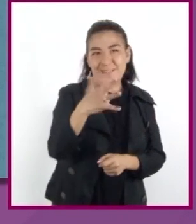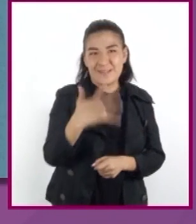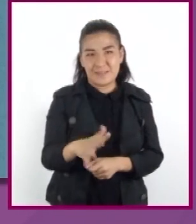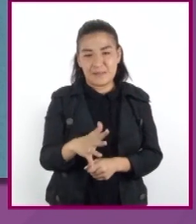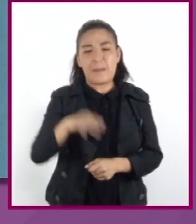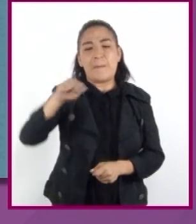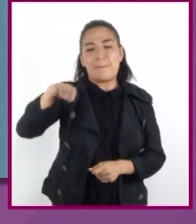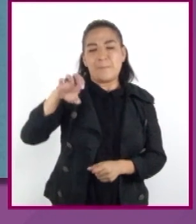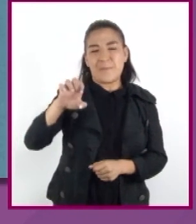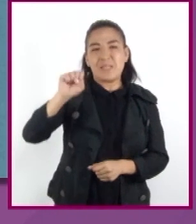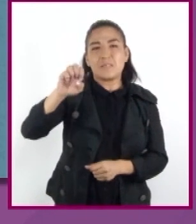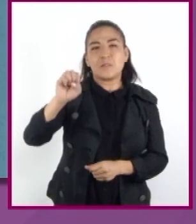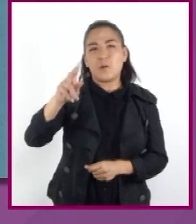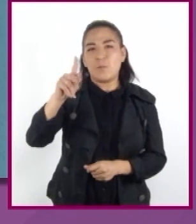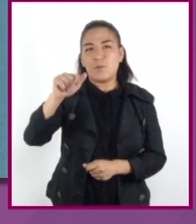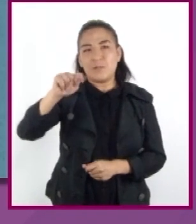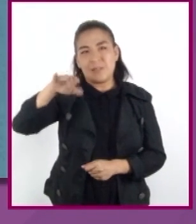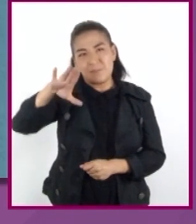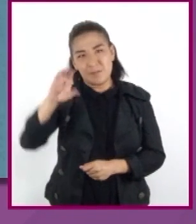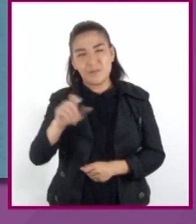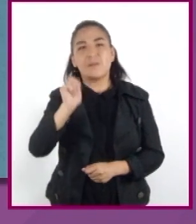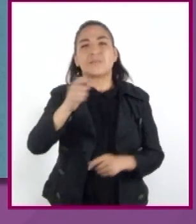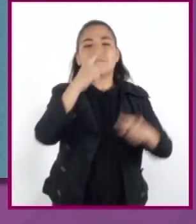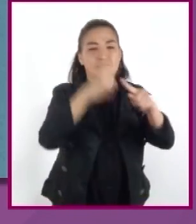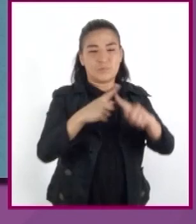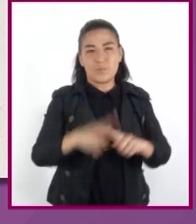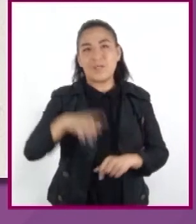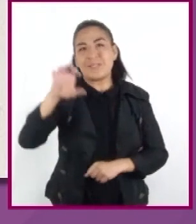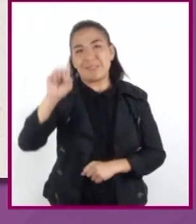mesopotámico, con base en múltiplos de 60.